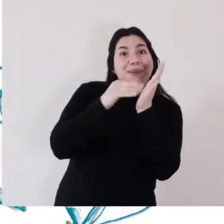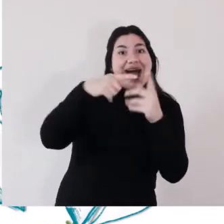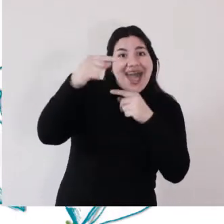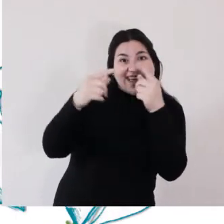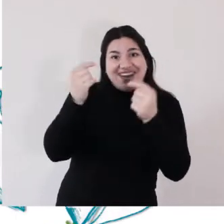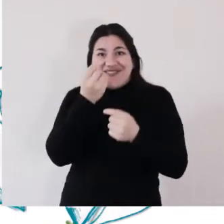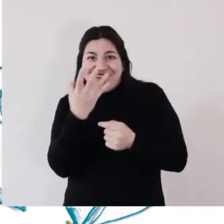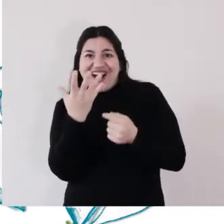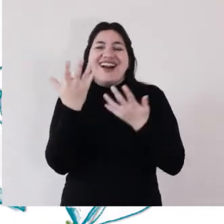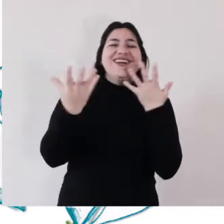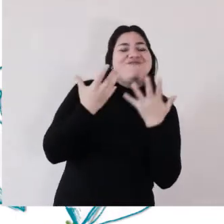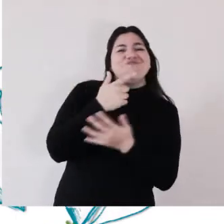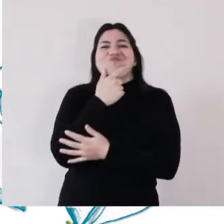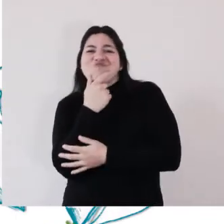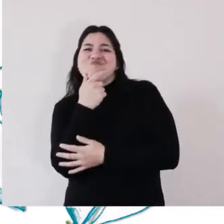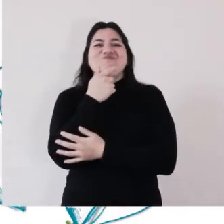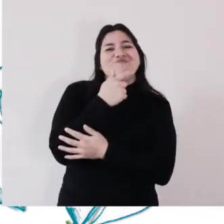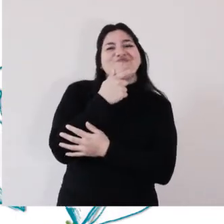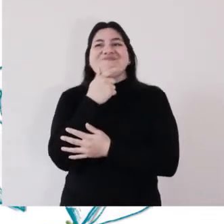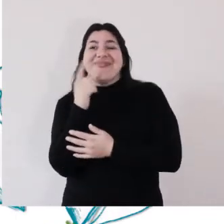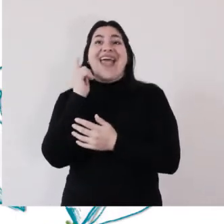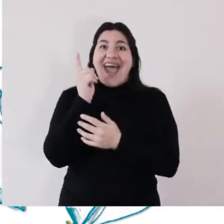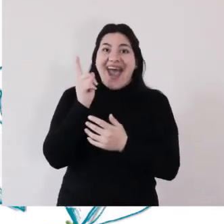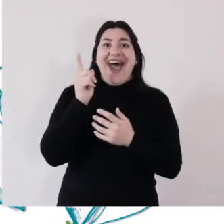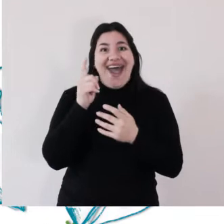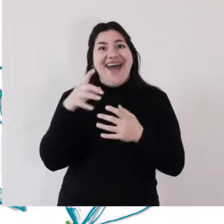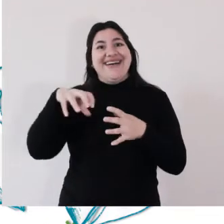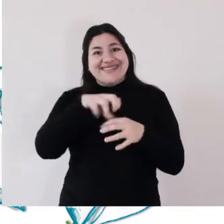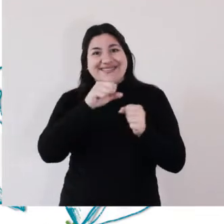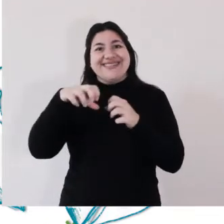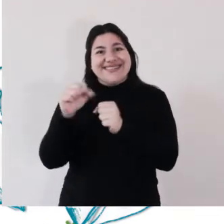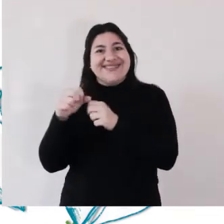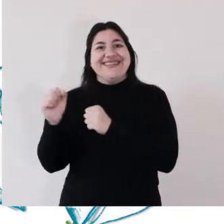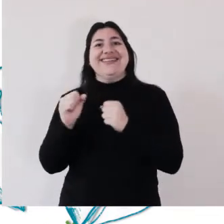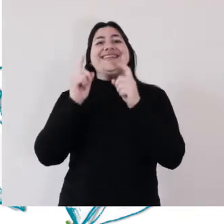rosas blancas perfumadas que lentamente caen de la planta.